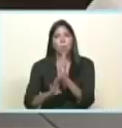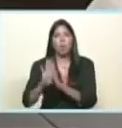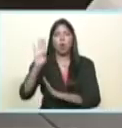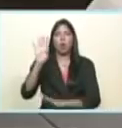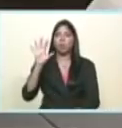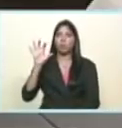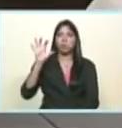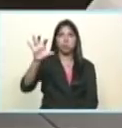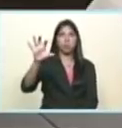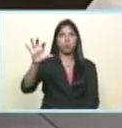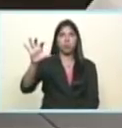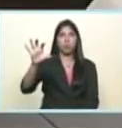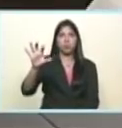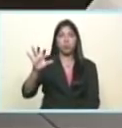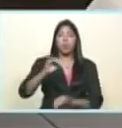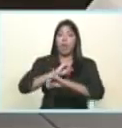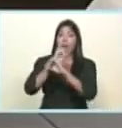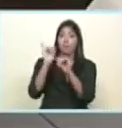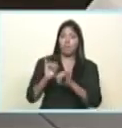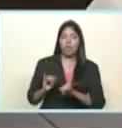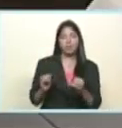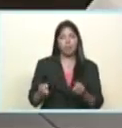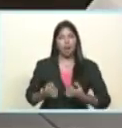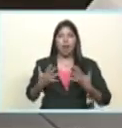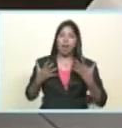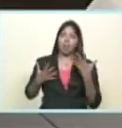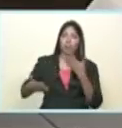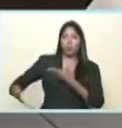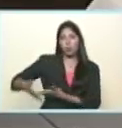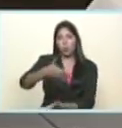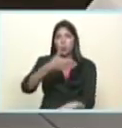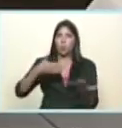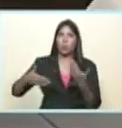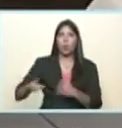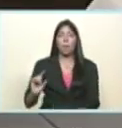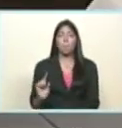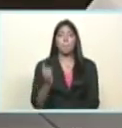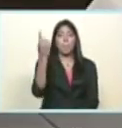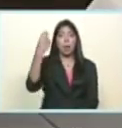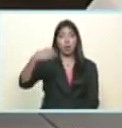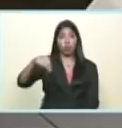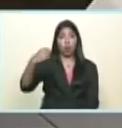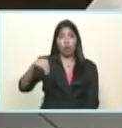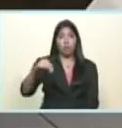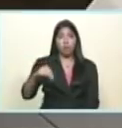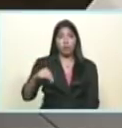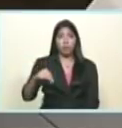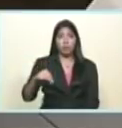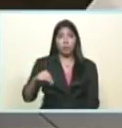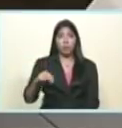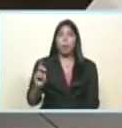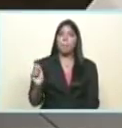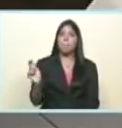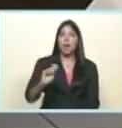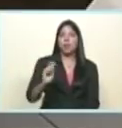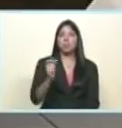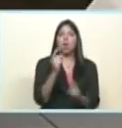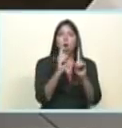la patria, para el avance de la felicidad colectiva, de la felicidad social. Primero de noviembre. Llegó el mes número 11.